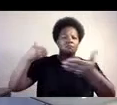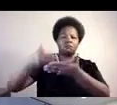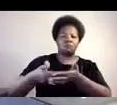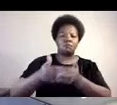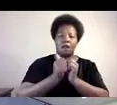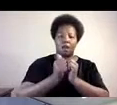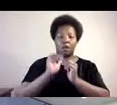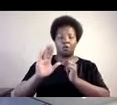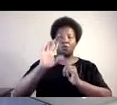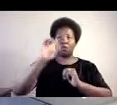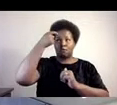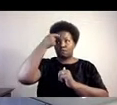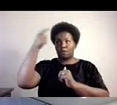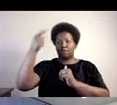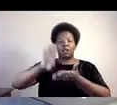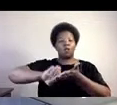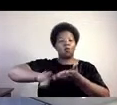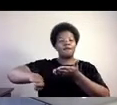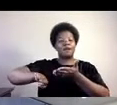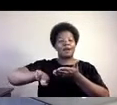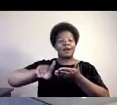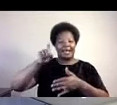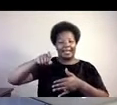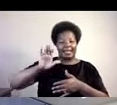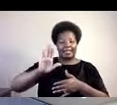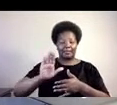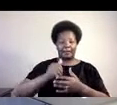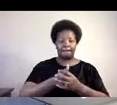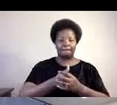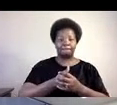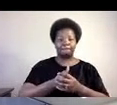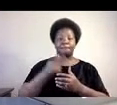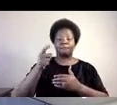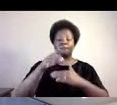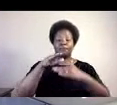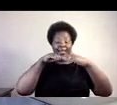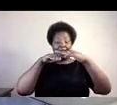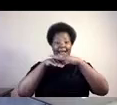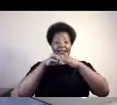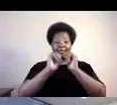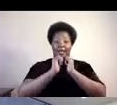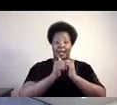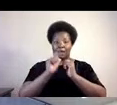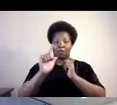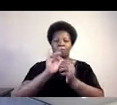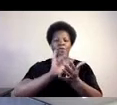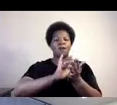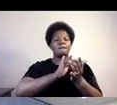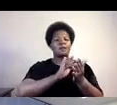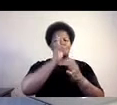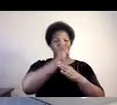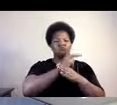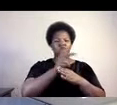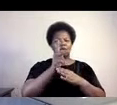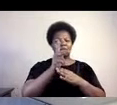médica, todo lo que son los que ha venido a través de los años en el proceso